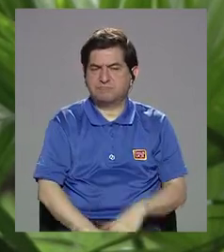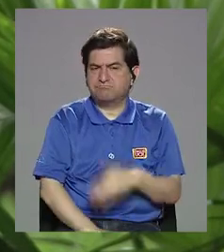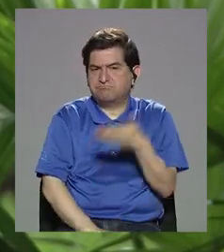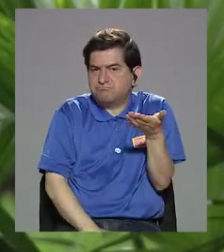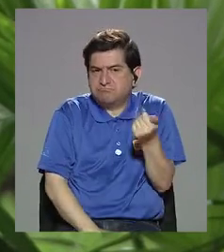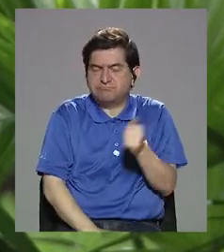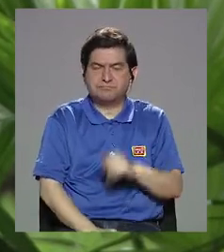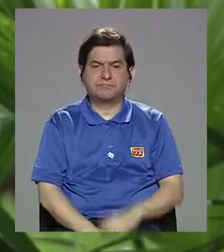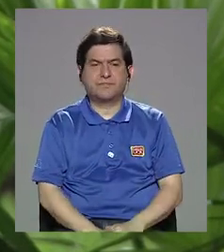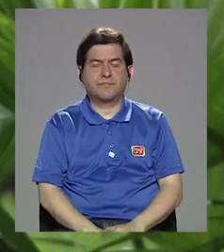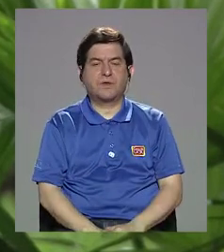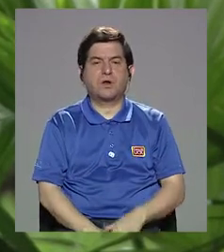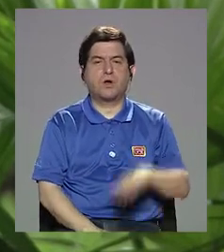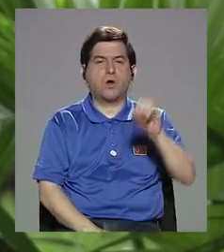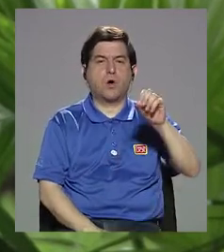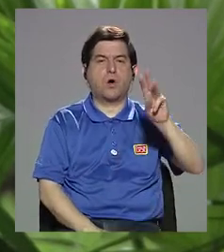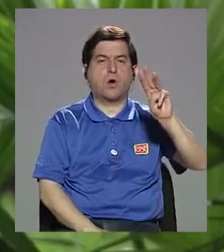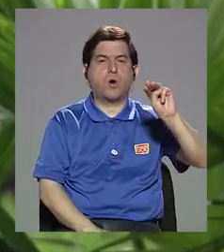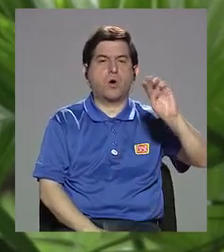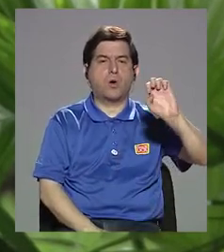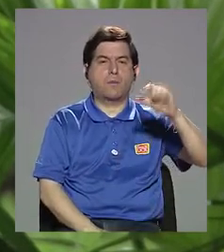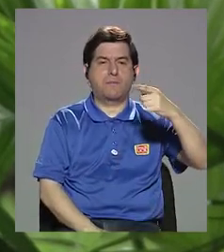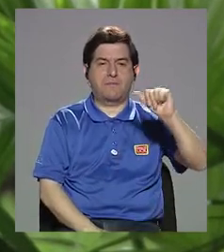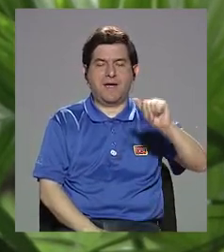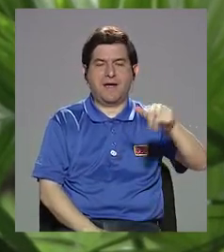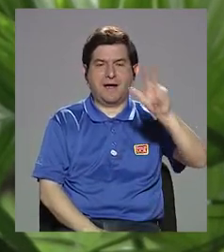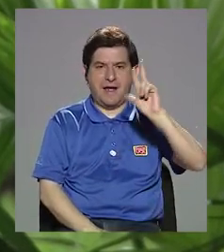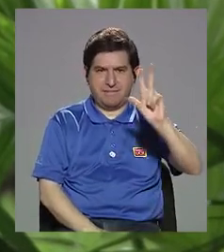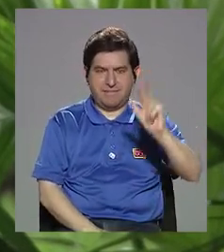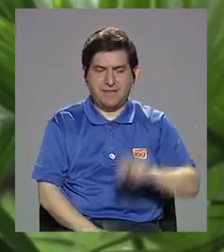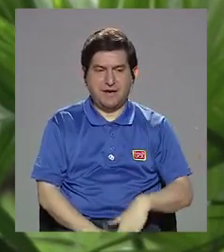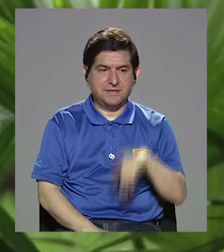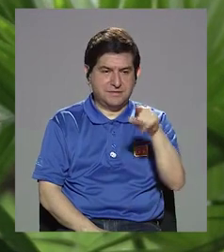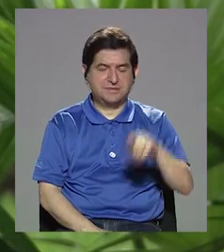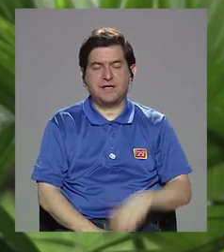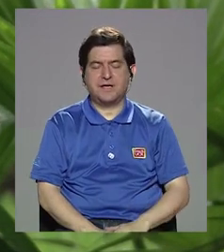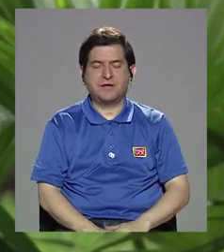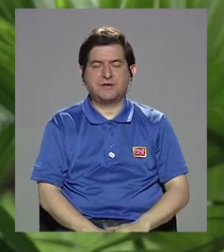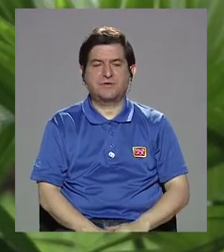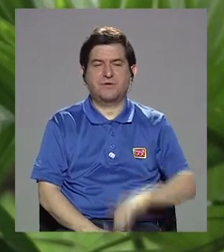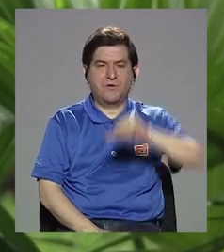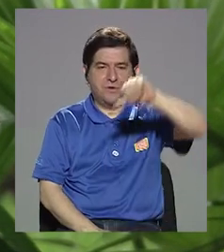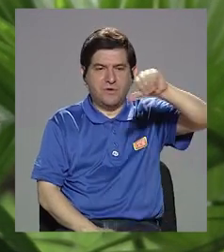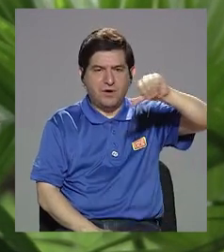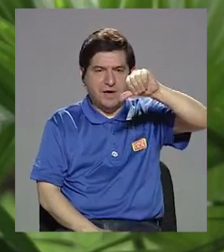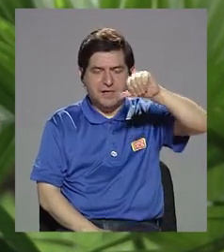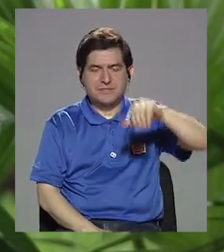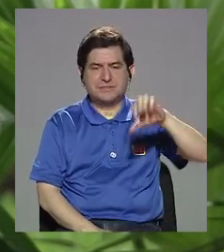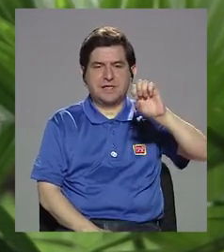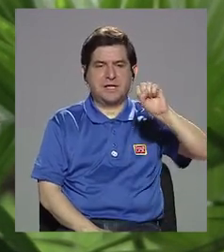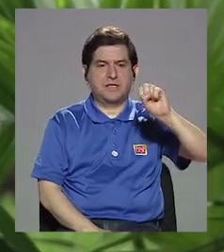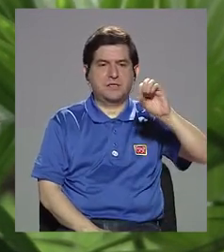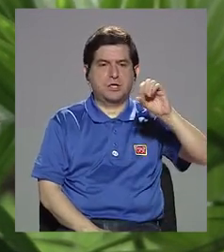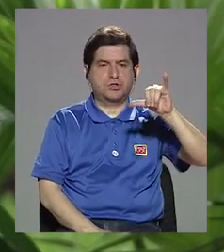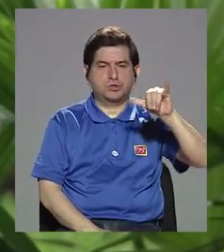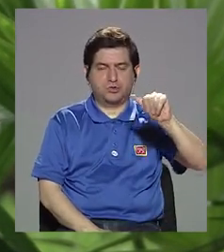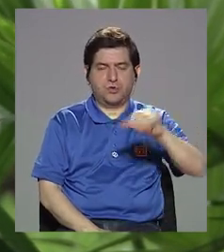los omega-3 que se encuentran en el aceite de soya y el